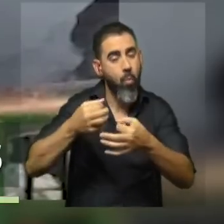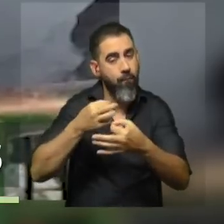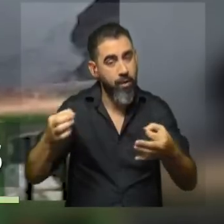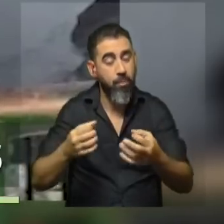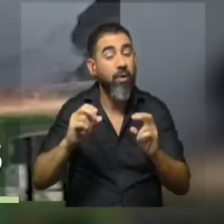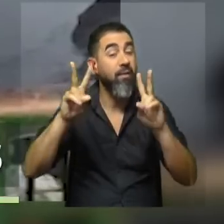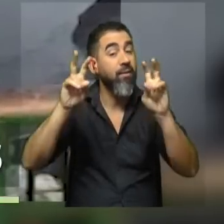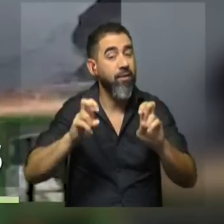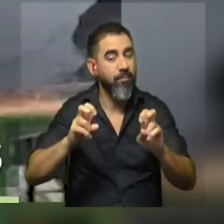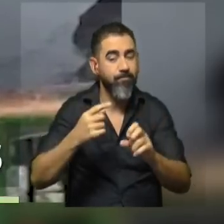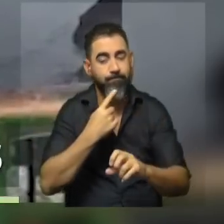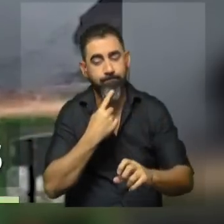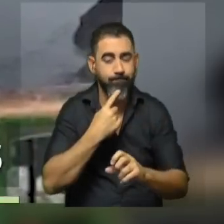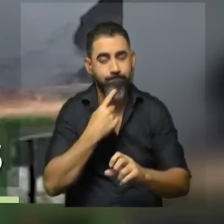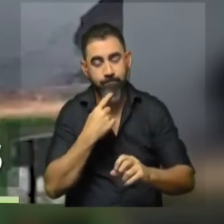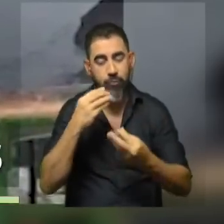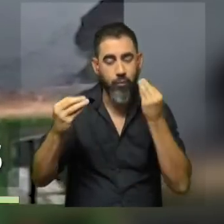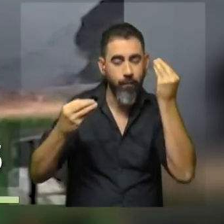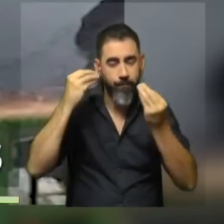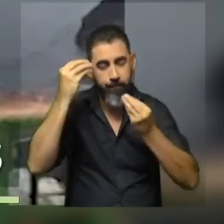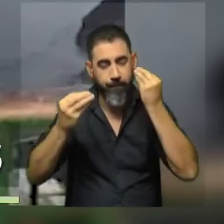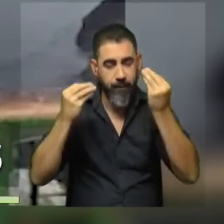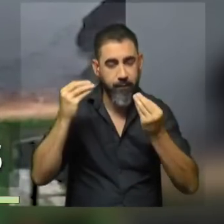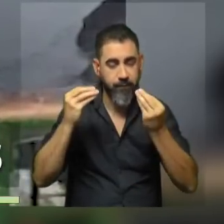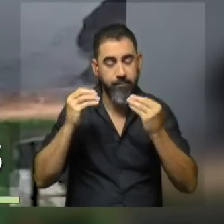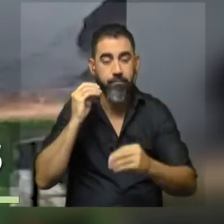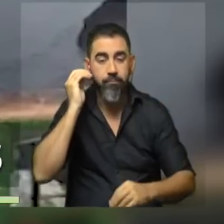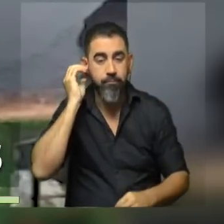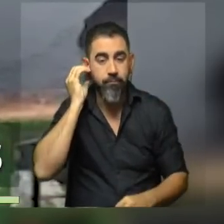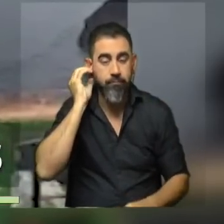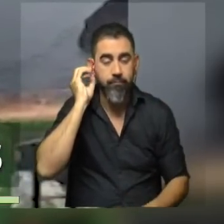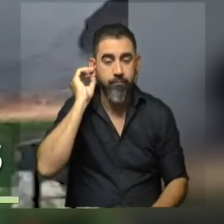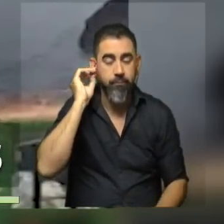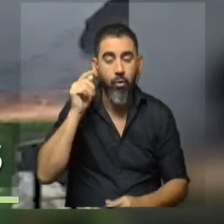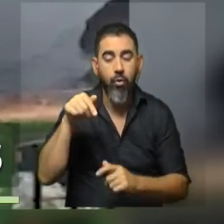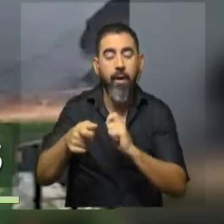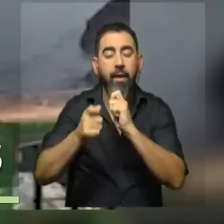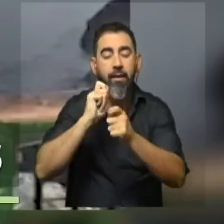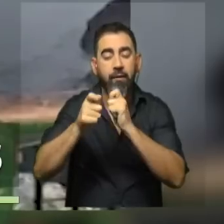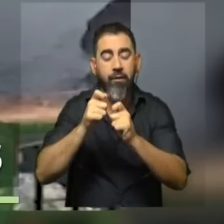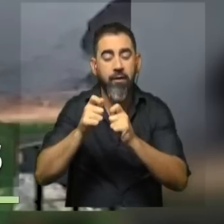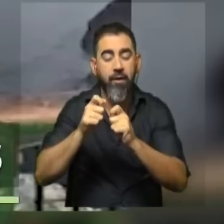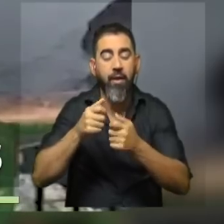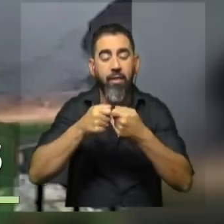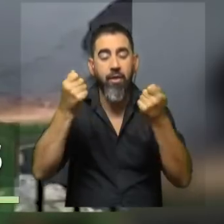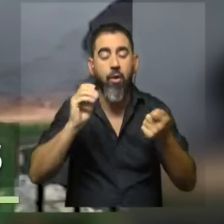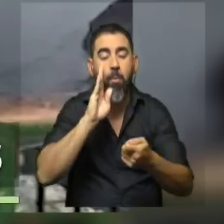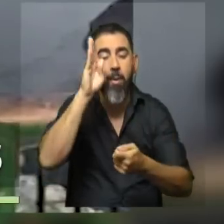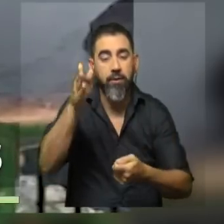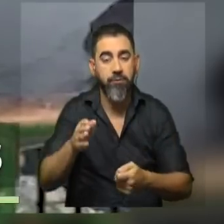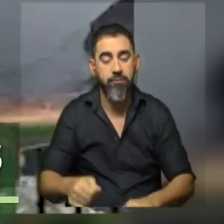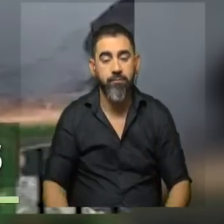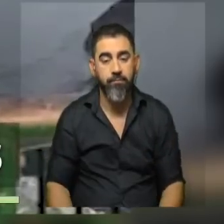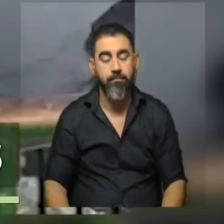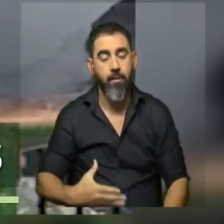son todos temas que generan suspicacias y desconfianza, dijo el senador realista en entrevista con el periodista Joaquín Silva del diario El País. Lo que ha calientado